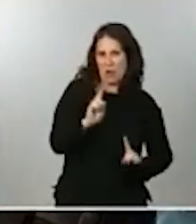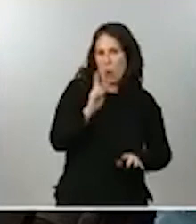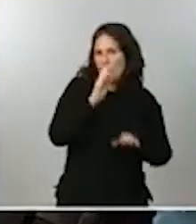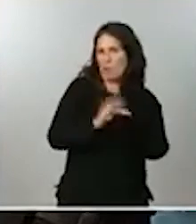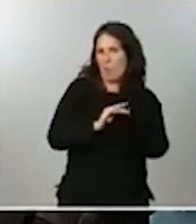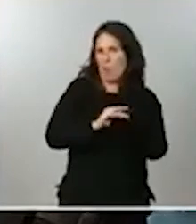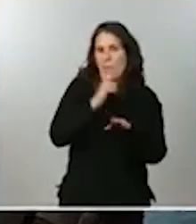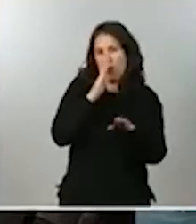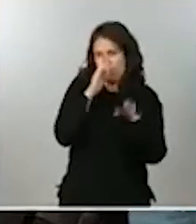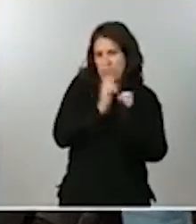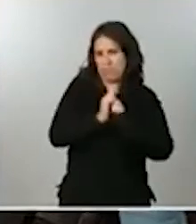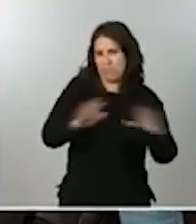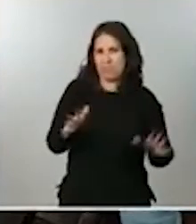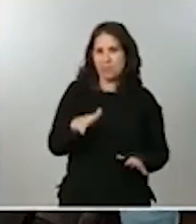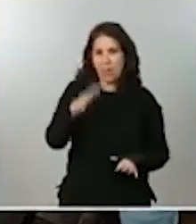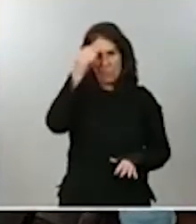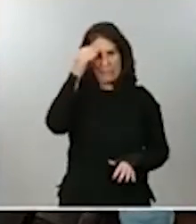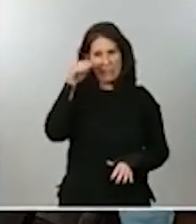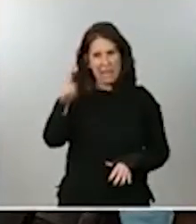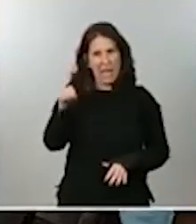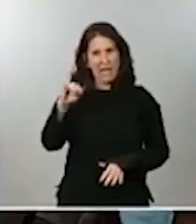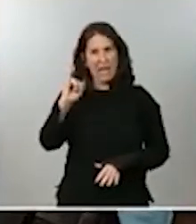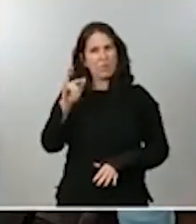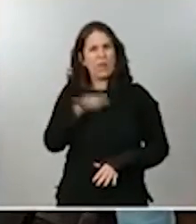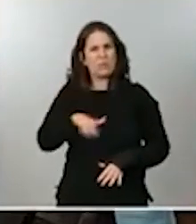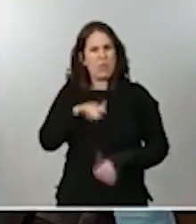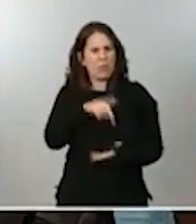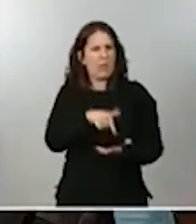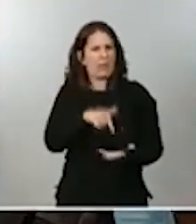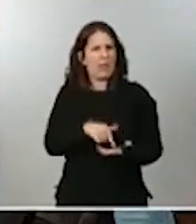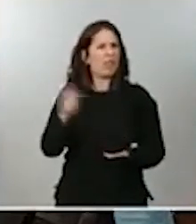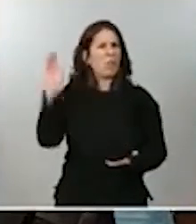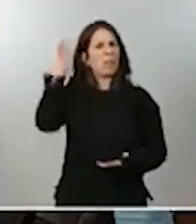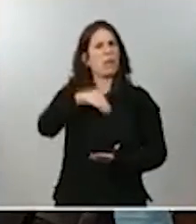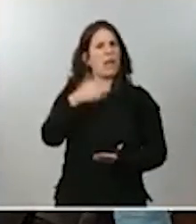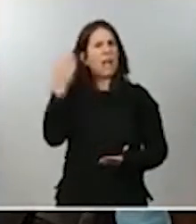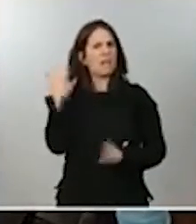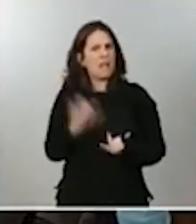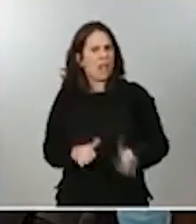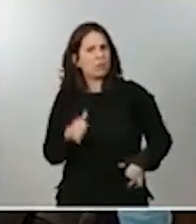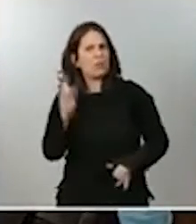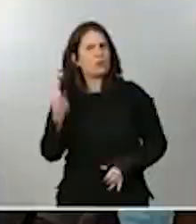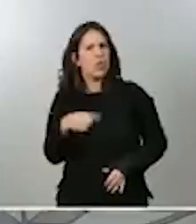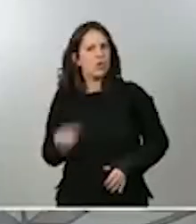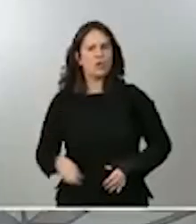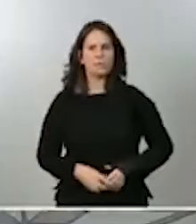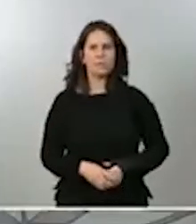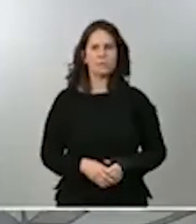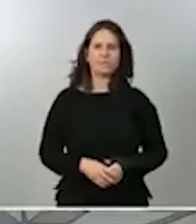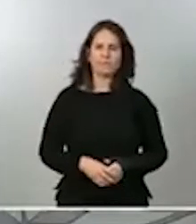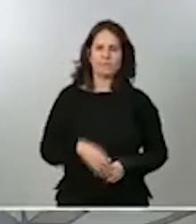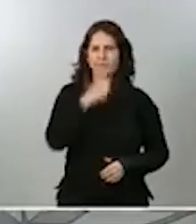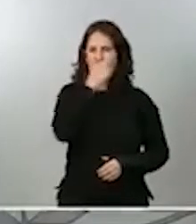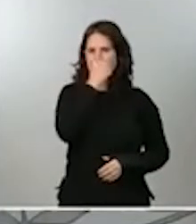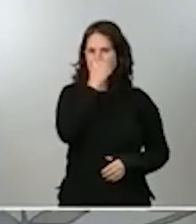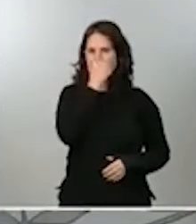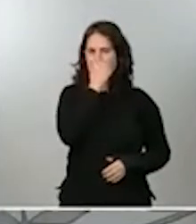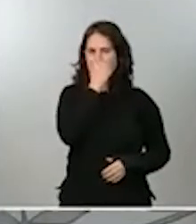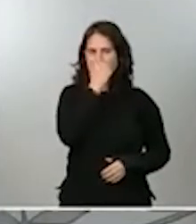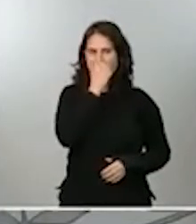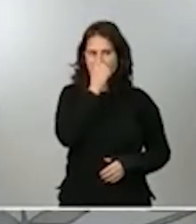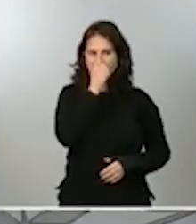que es un espacio donde hacer una reivindicación republicana, un acto como el de ayer? Gracias. Sí, muchas gracias, Cristina. También, rápidamente,